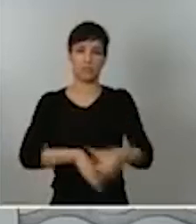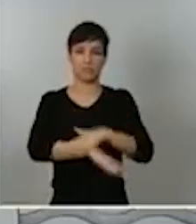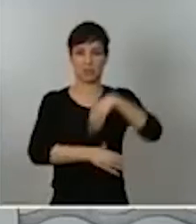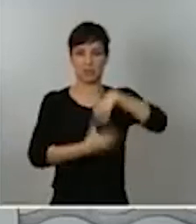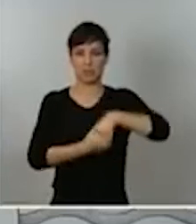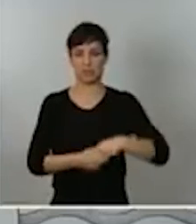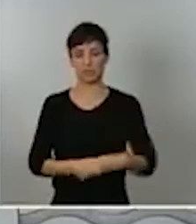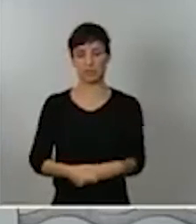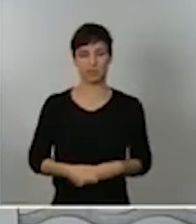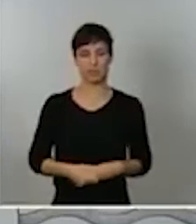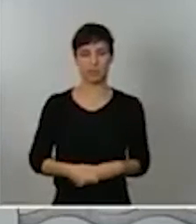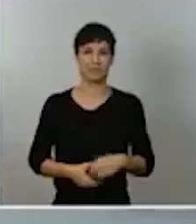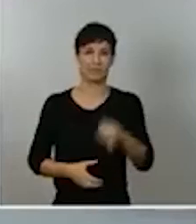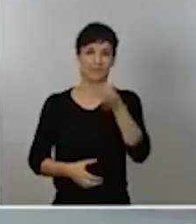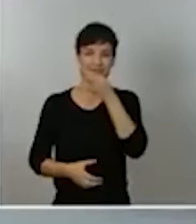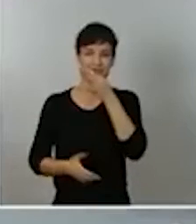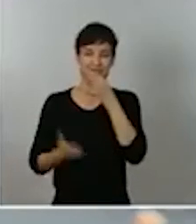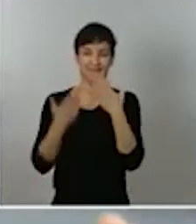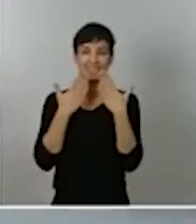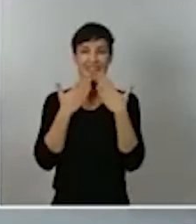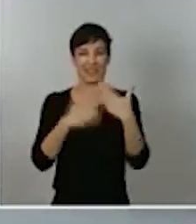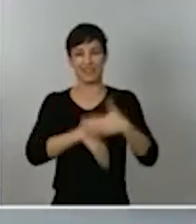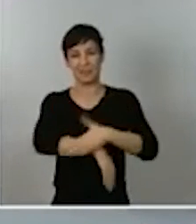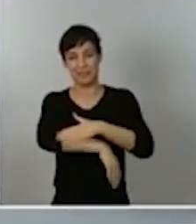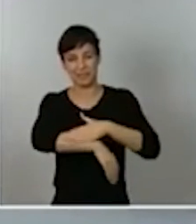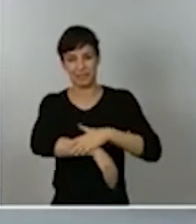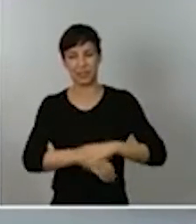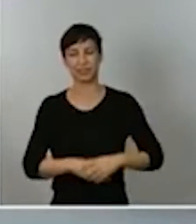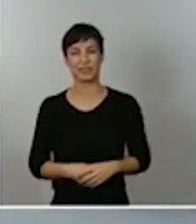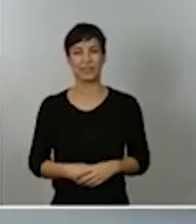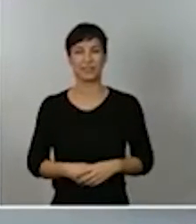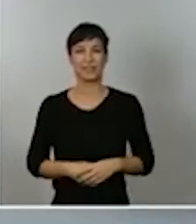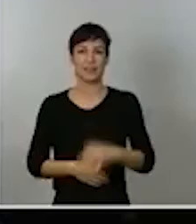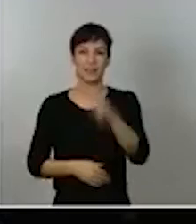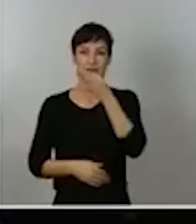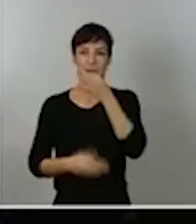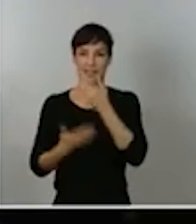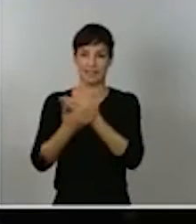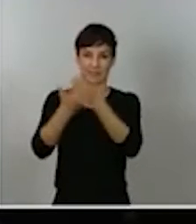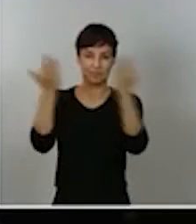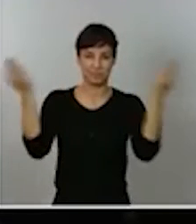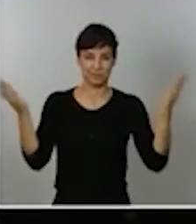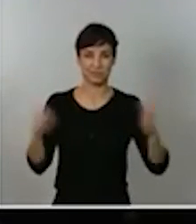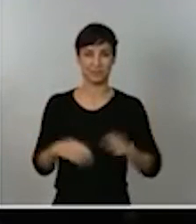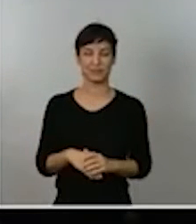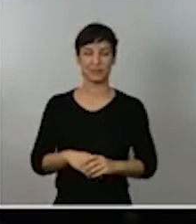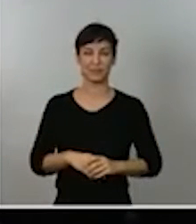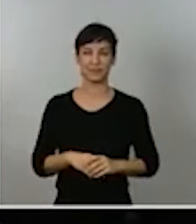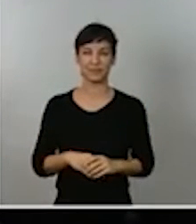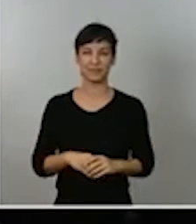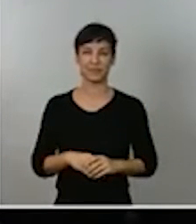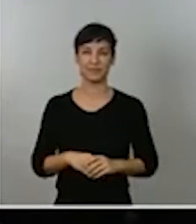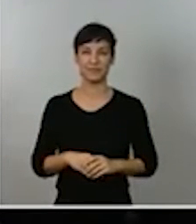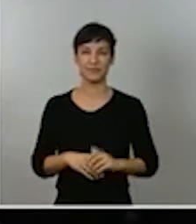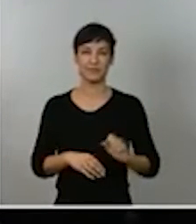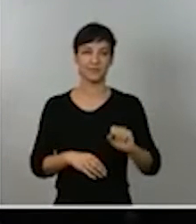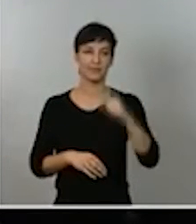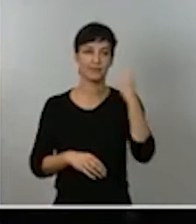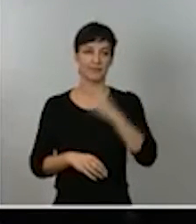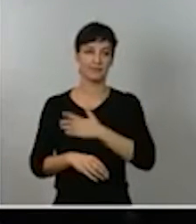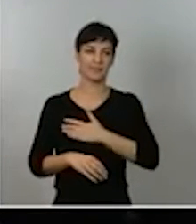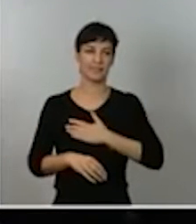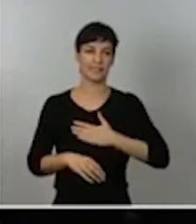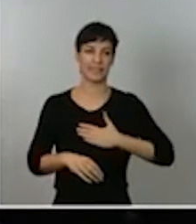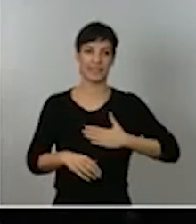Buenas tardes, muchas gracias, ministro. Buenas tardes a todas, a todos. En primer lugar, quisiera destacar que los